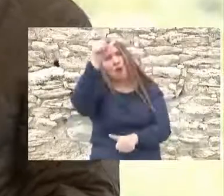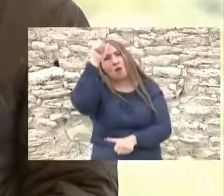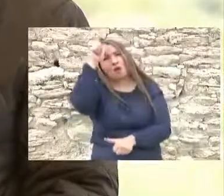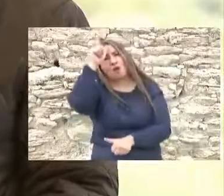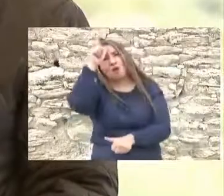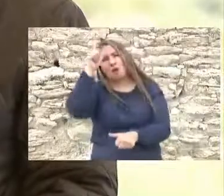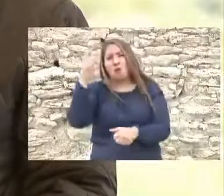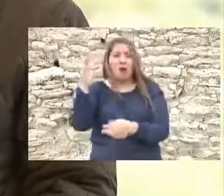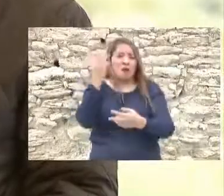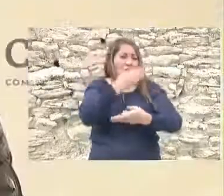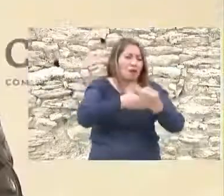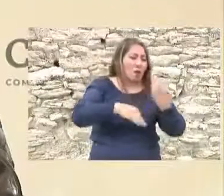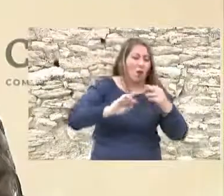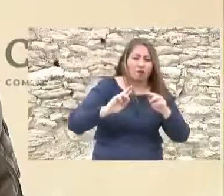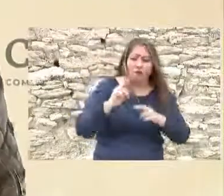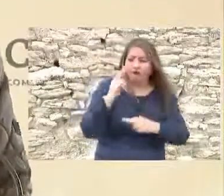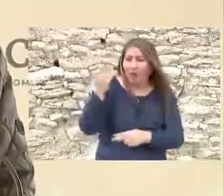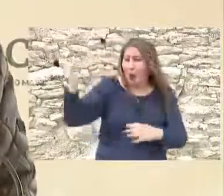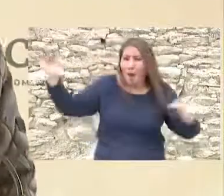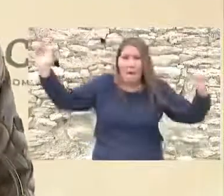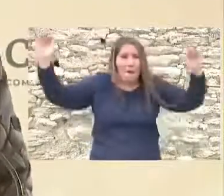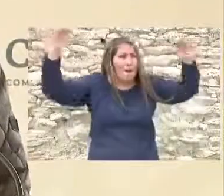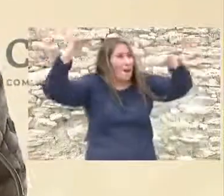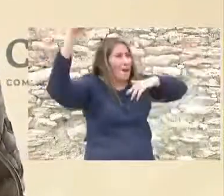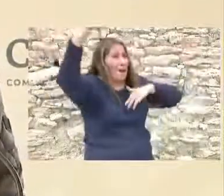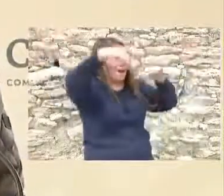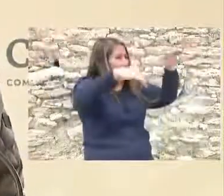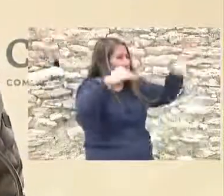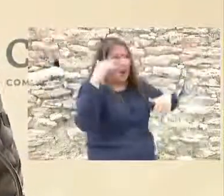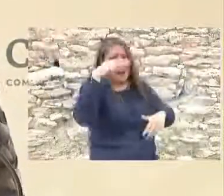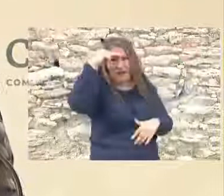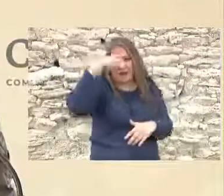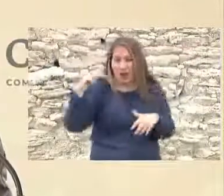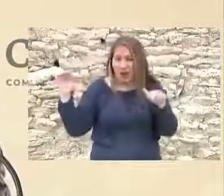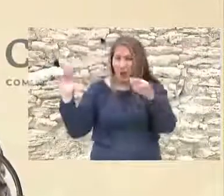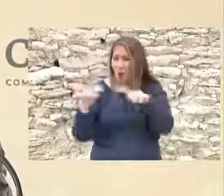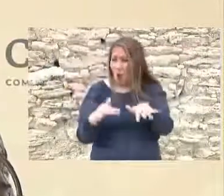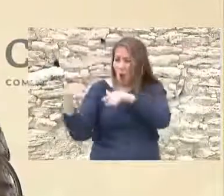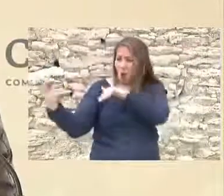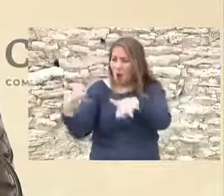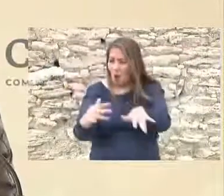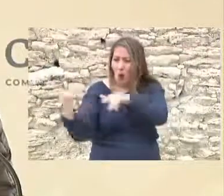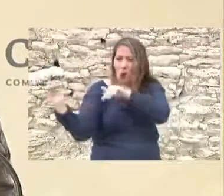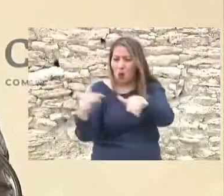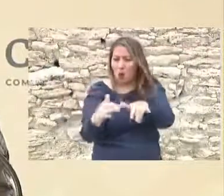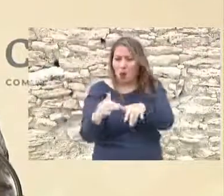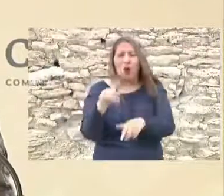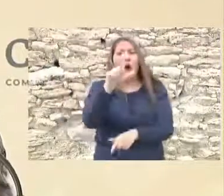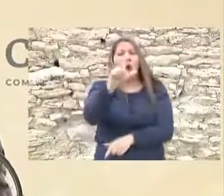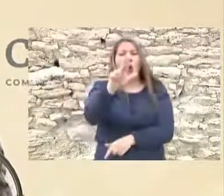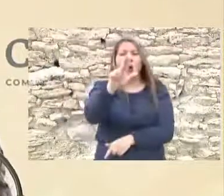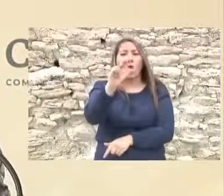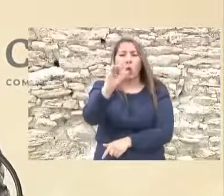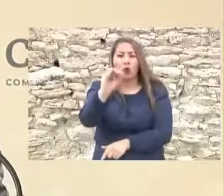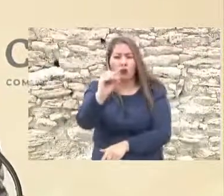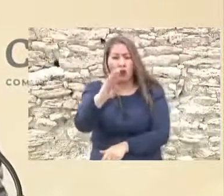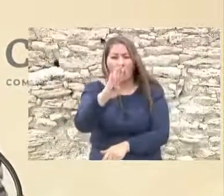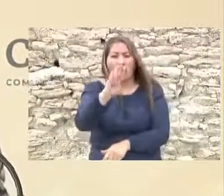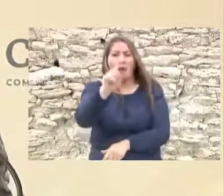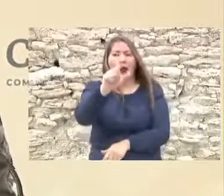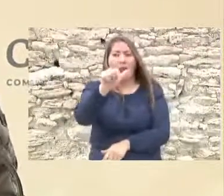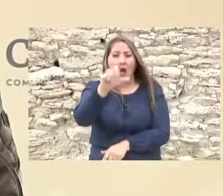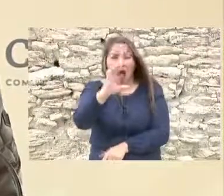revolucionarios de varias partes del país ahí estaba ya Lucio Blancos ahí estaba ya